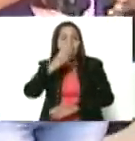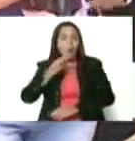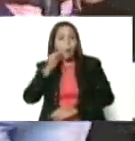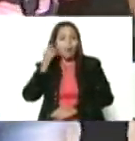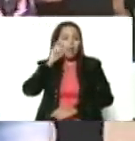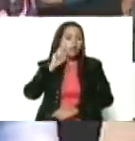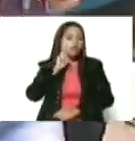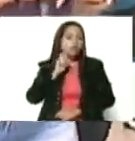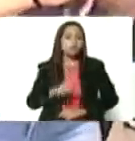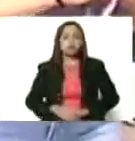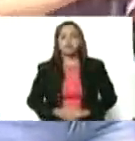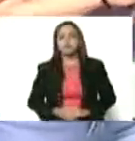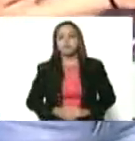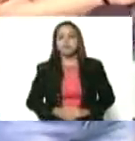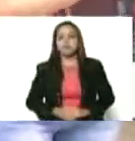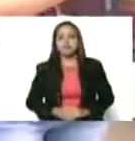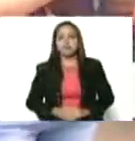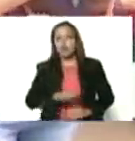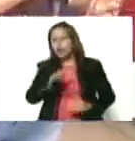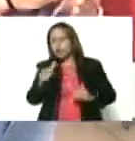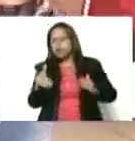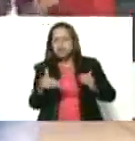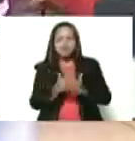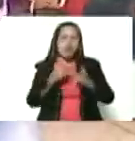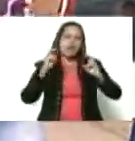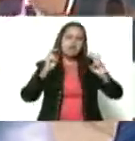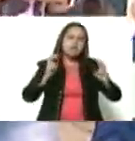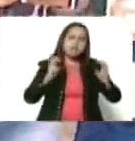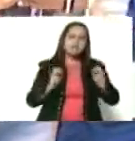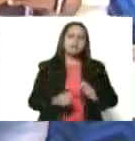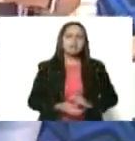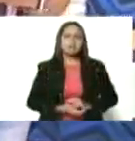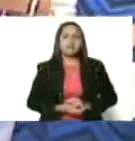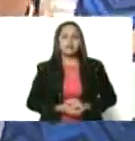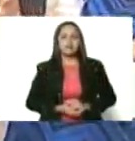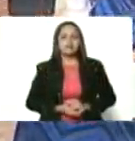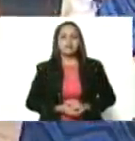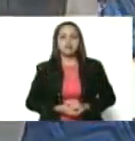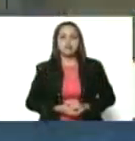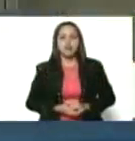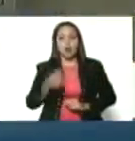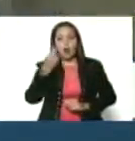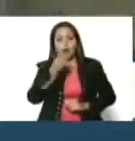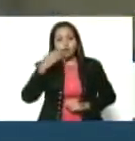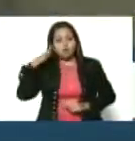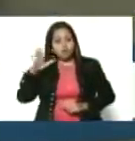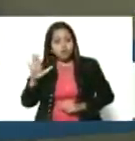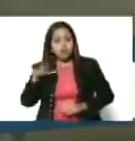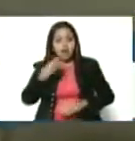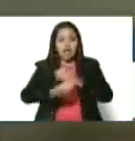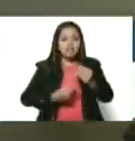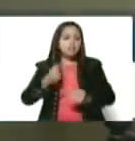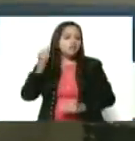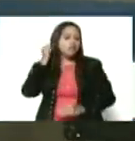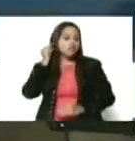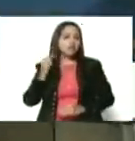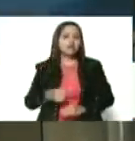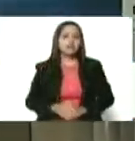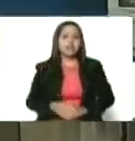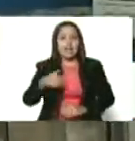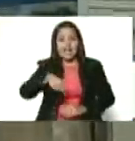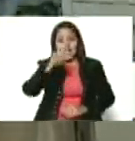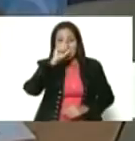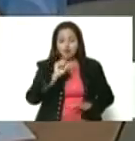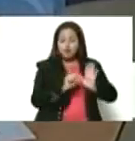temprana edad. Todo esto, presidente, es parte del compromiso que también generan las mujeres en este año